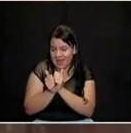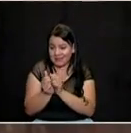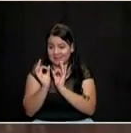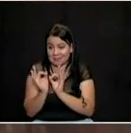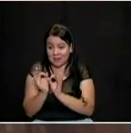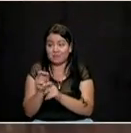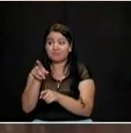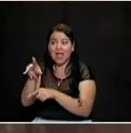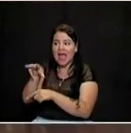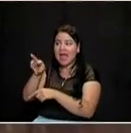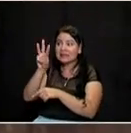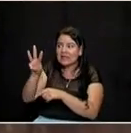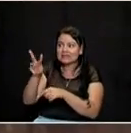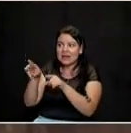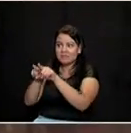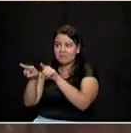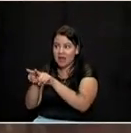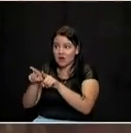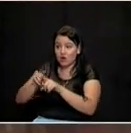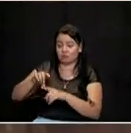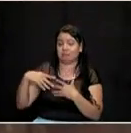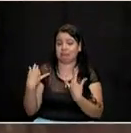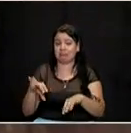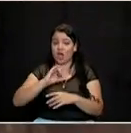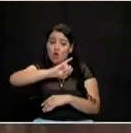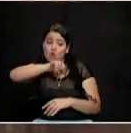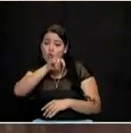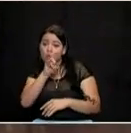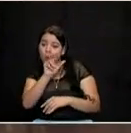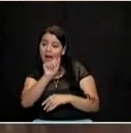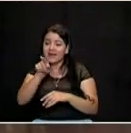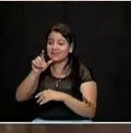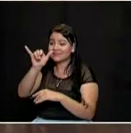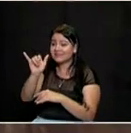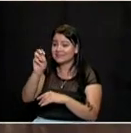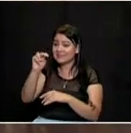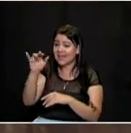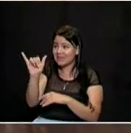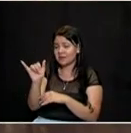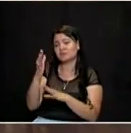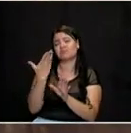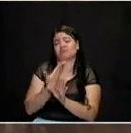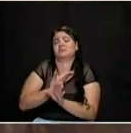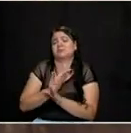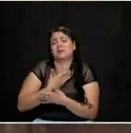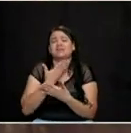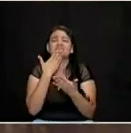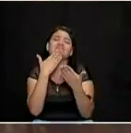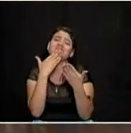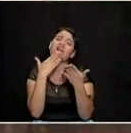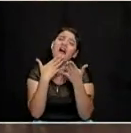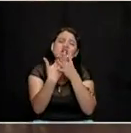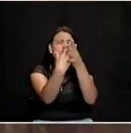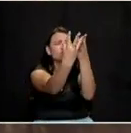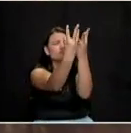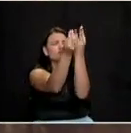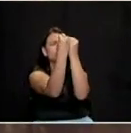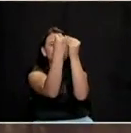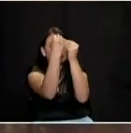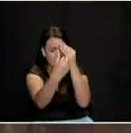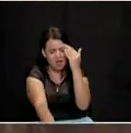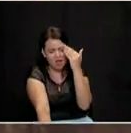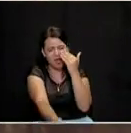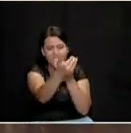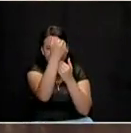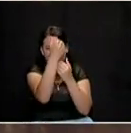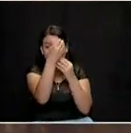tres hermanos, Juan, Carlos y mi hermanita Jenny y una gran madre a quien le agradezco todo ese proceso de formación que ha hecho